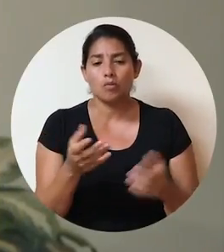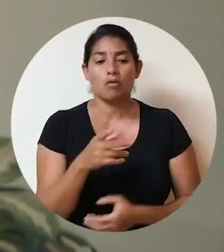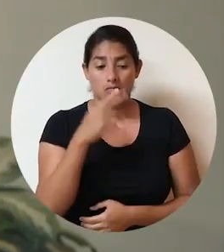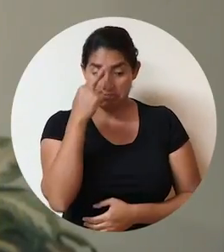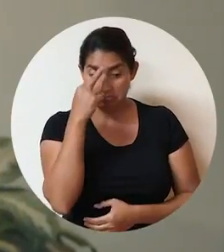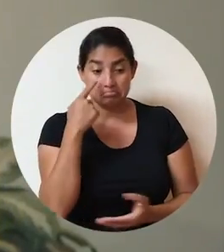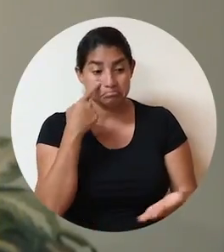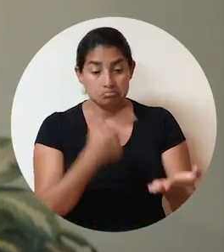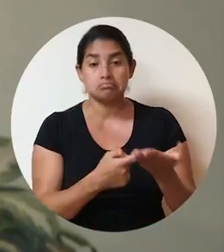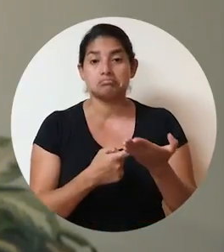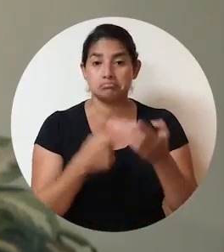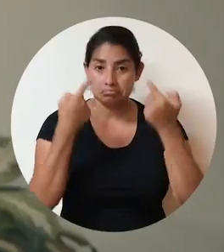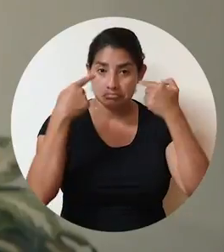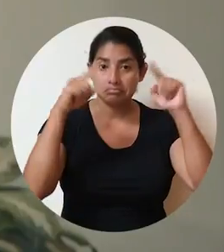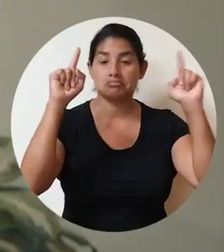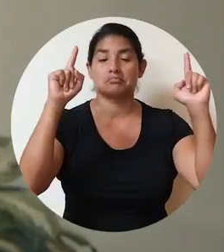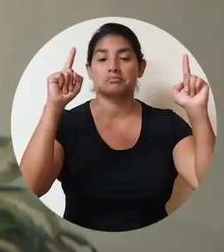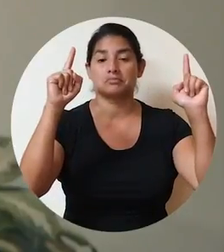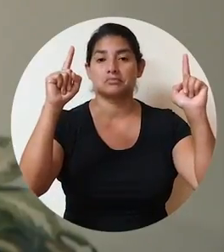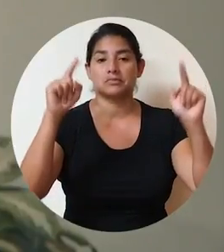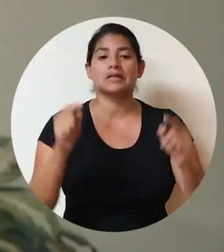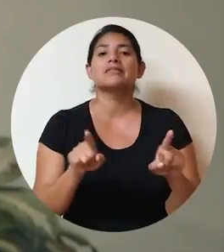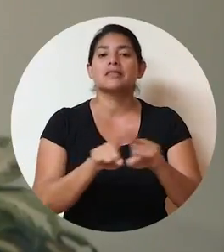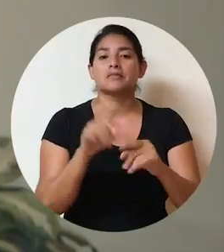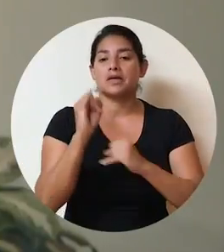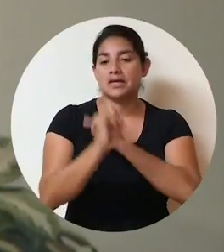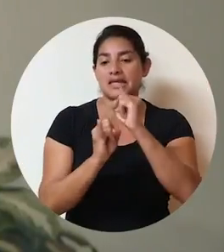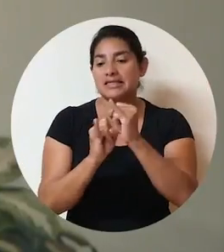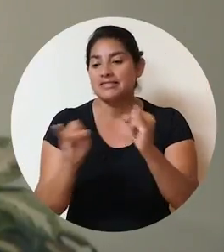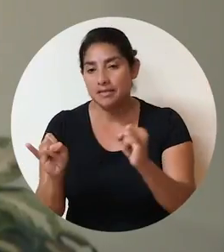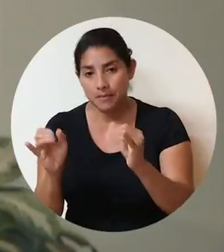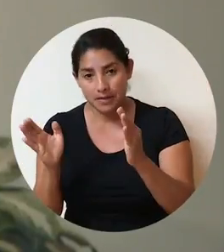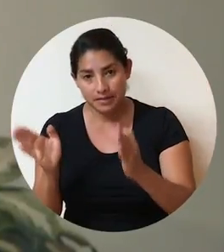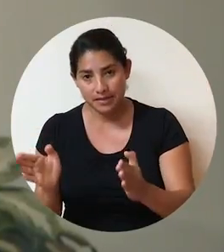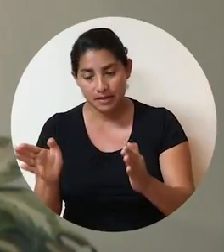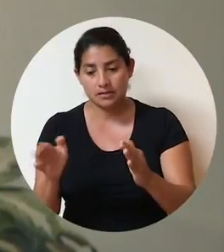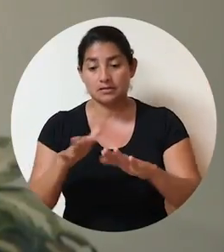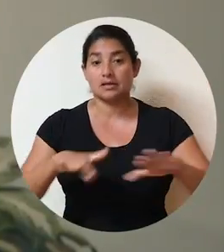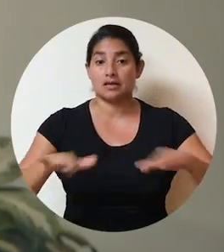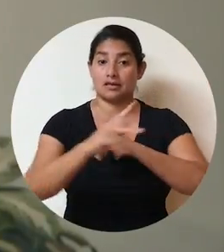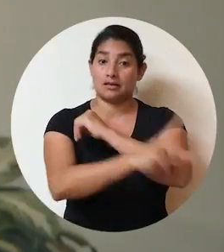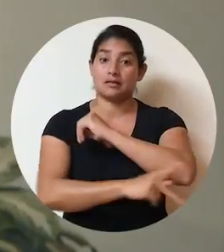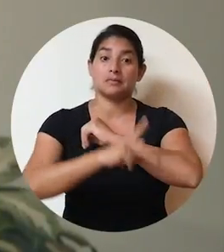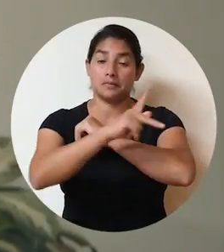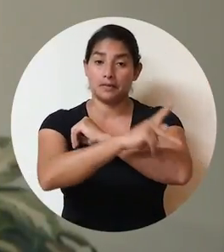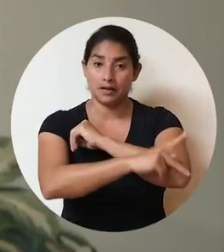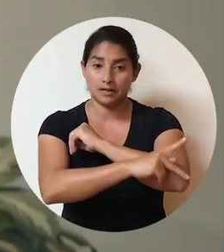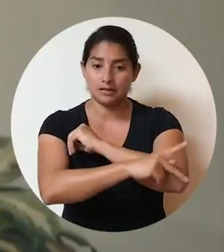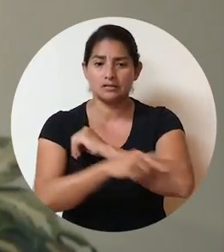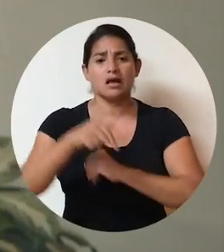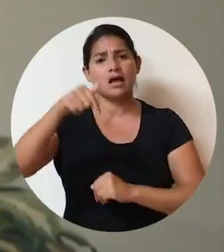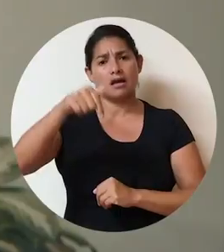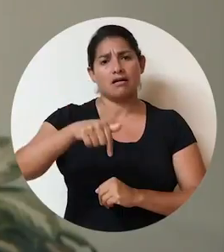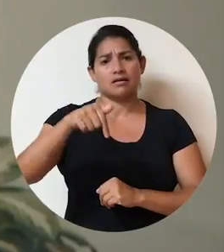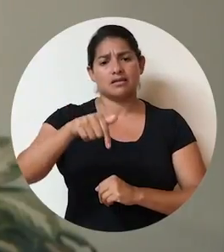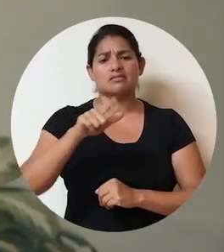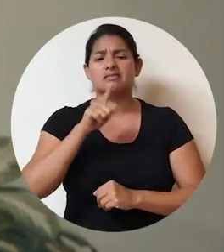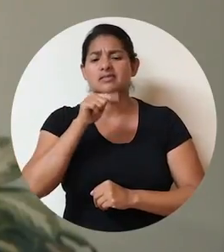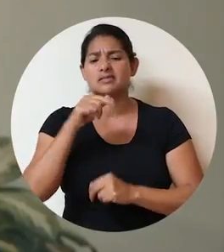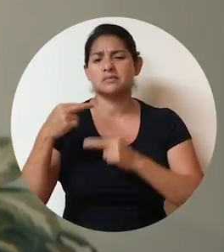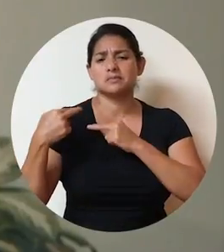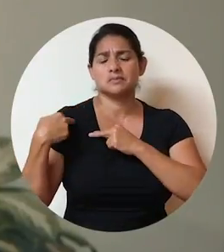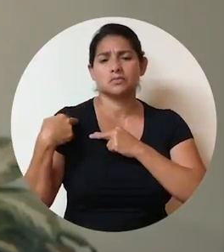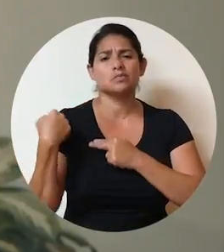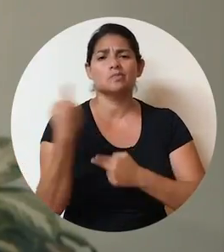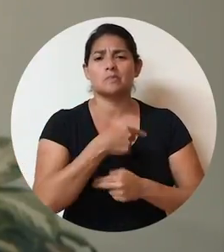de reconocido prestigio e independencia en el país, a quien